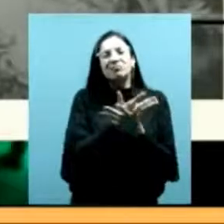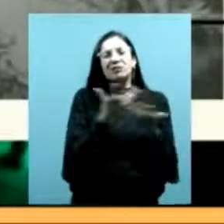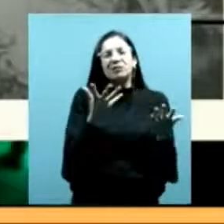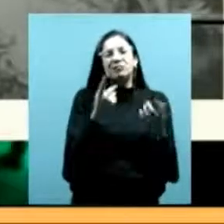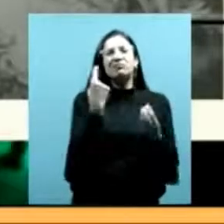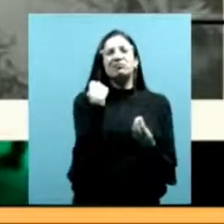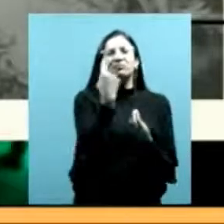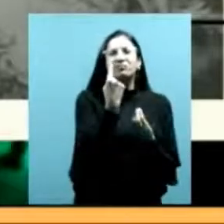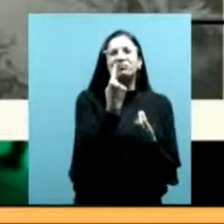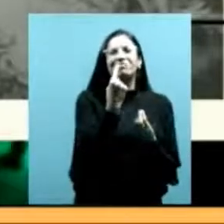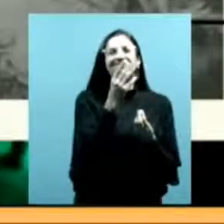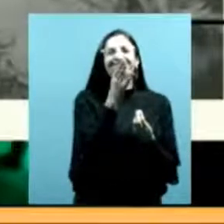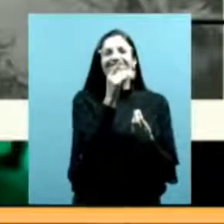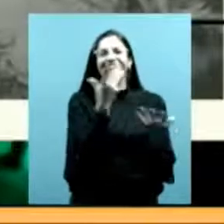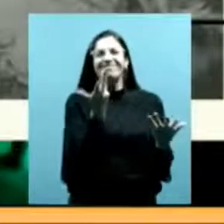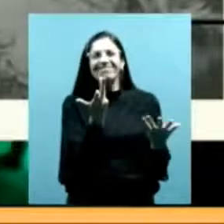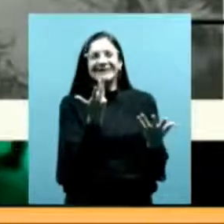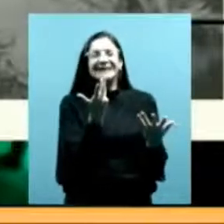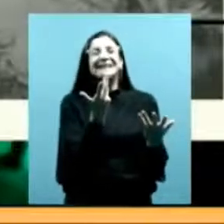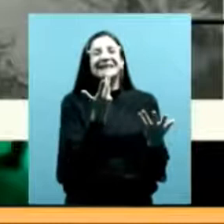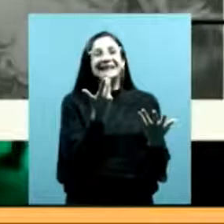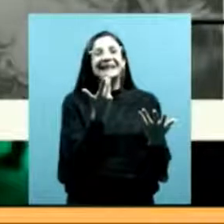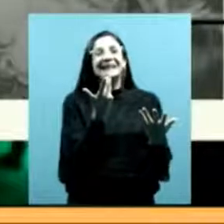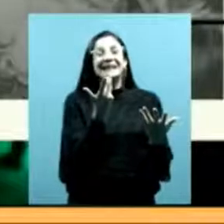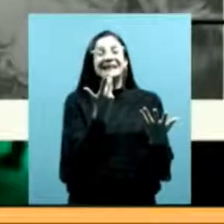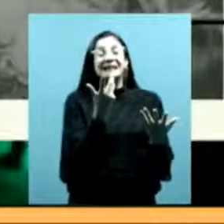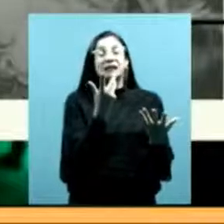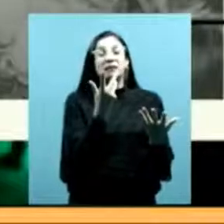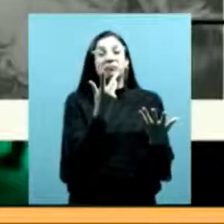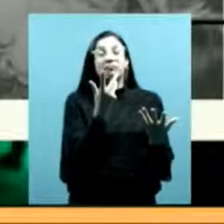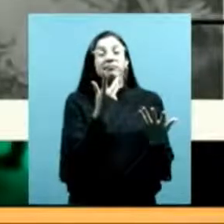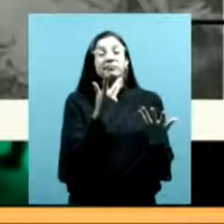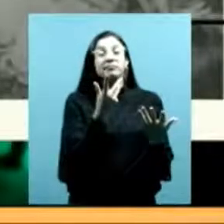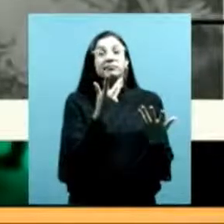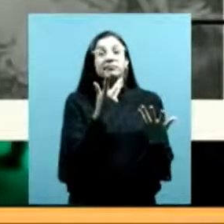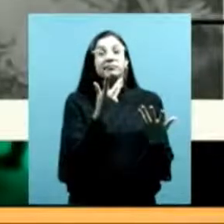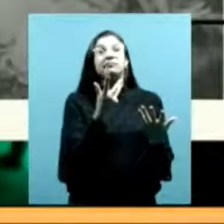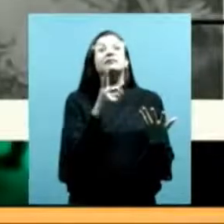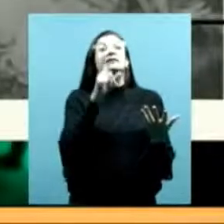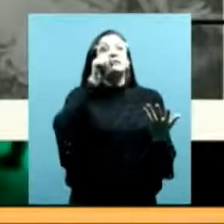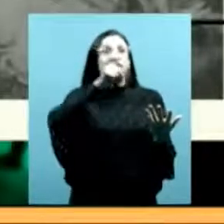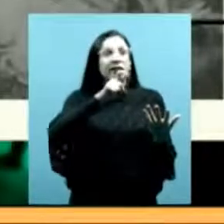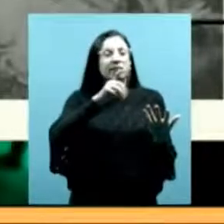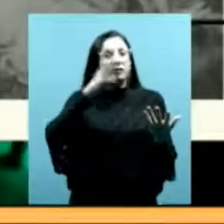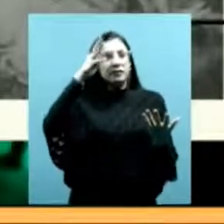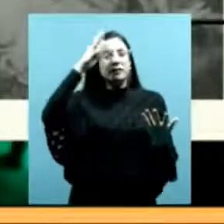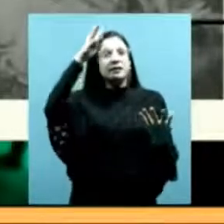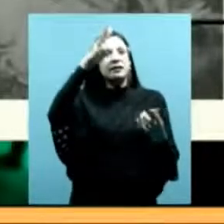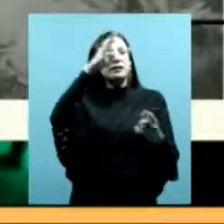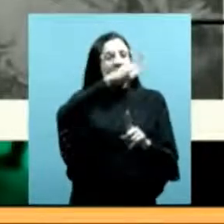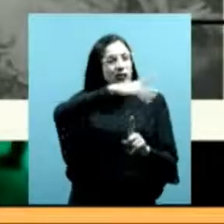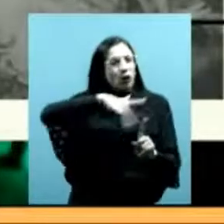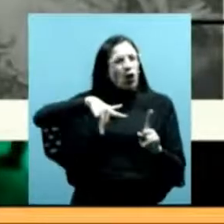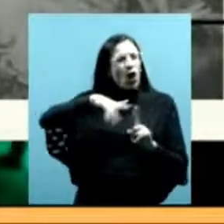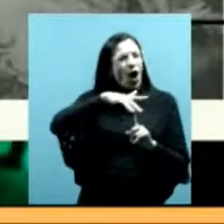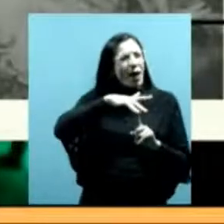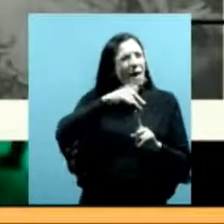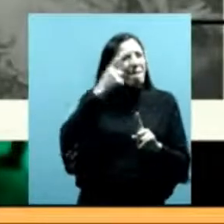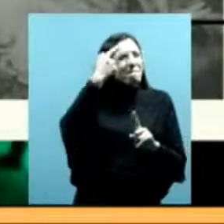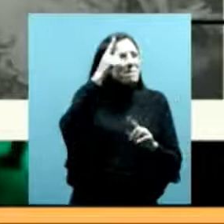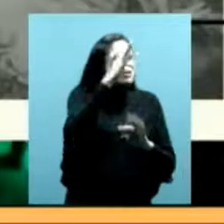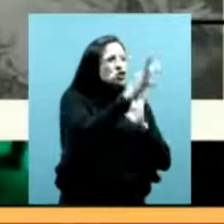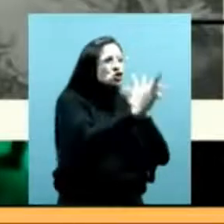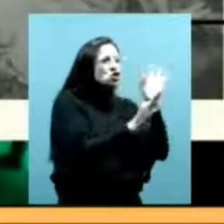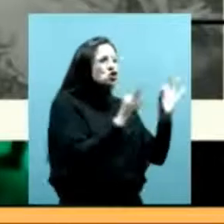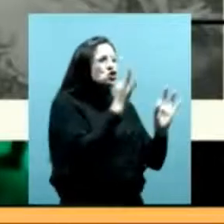entonces la selección de índices permite crear nuevos contextos de interpretación produce nueva